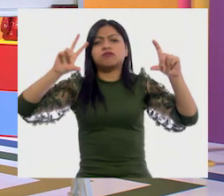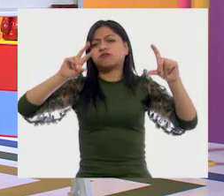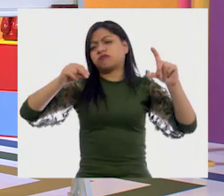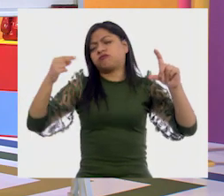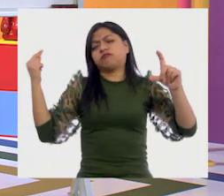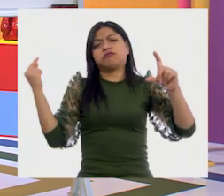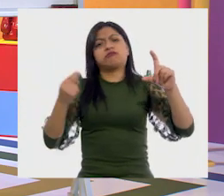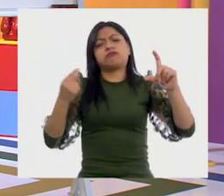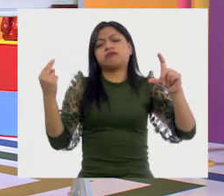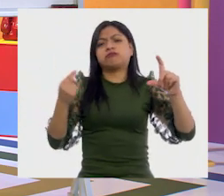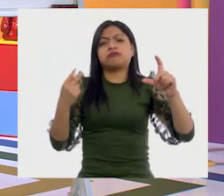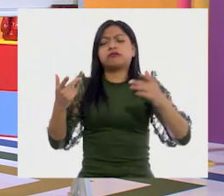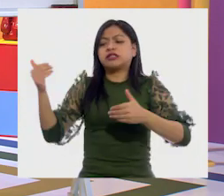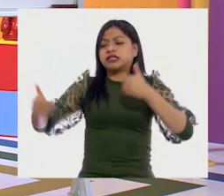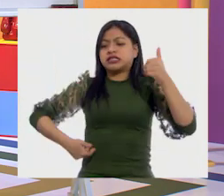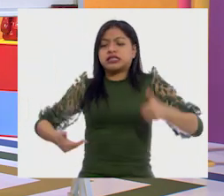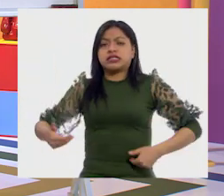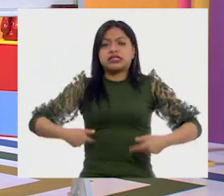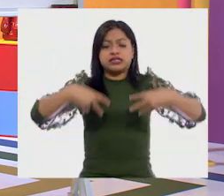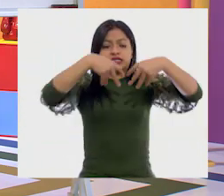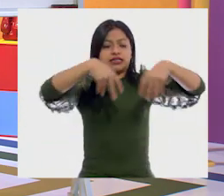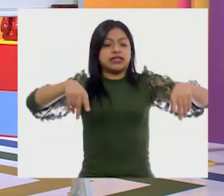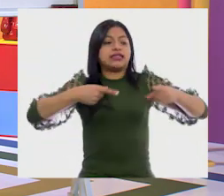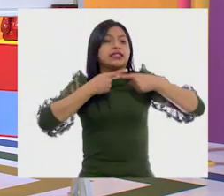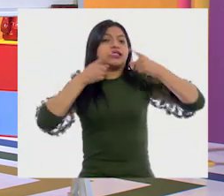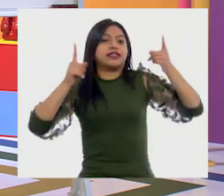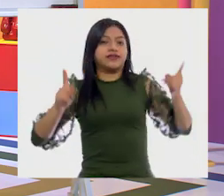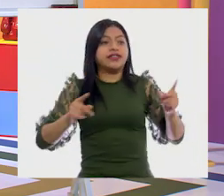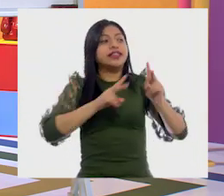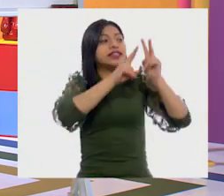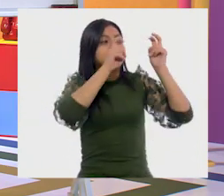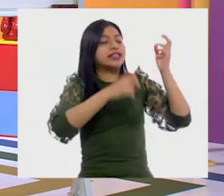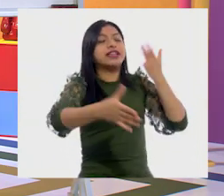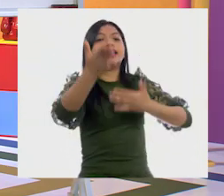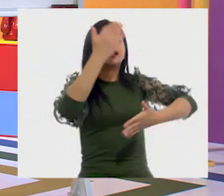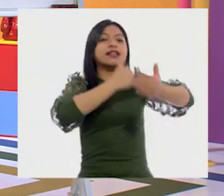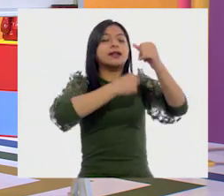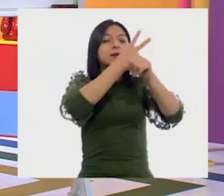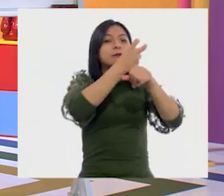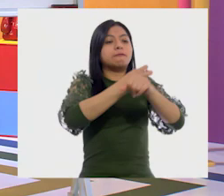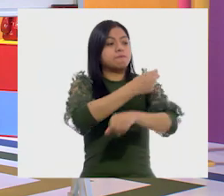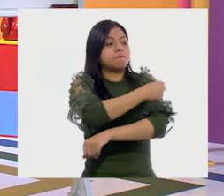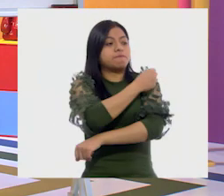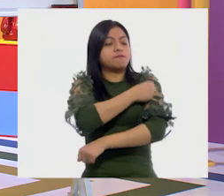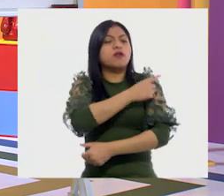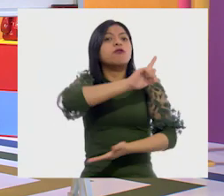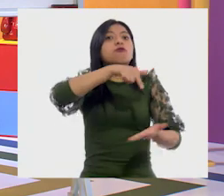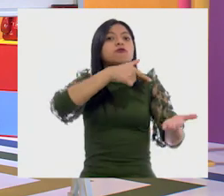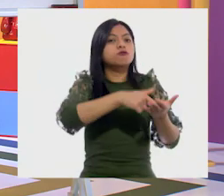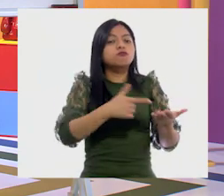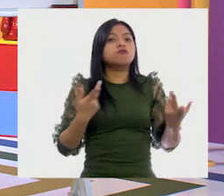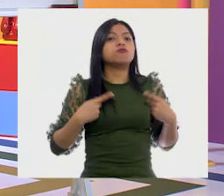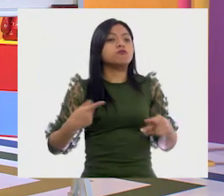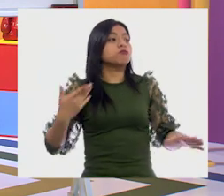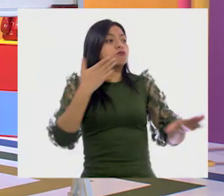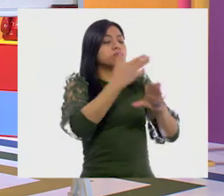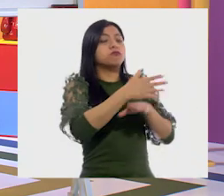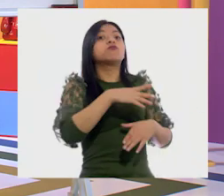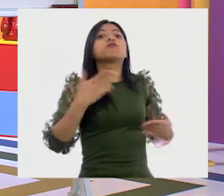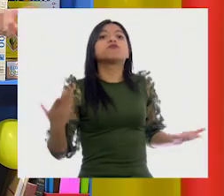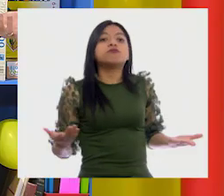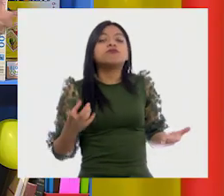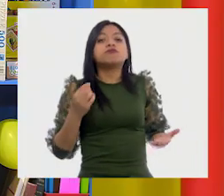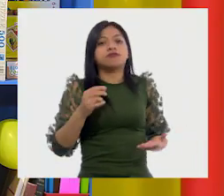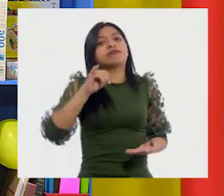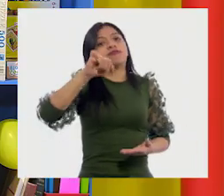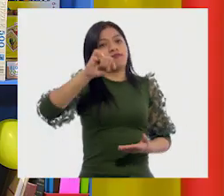Porque es el título que estamos diciendo, Campaña de vacunación. Y entonces, ¿en dónde será? Esto sí lo ocupamos, ¿verdad? Sí, claro.